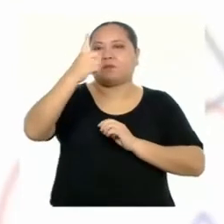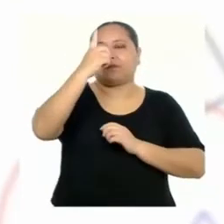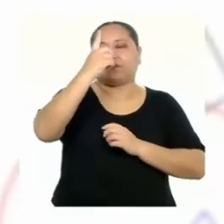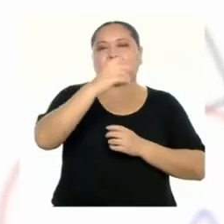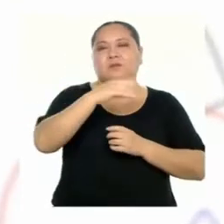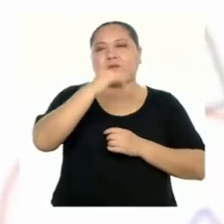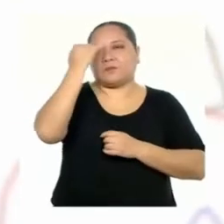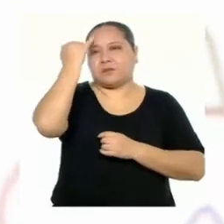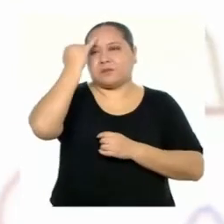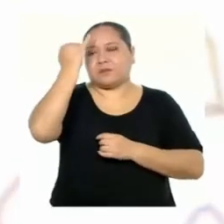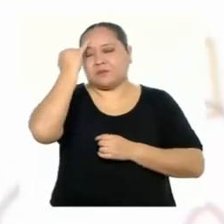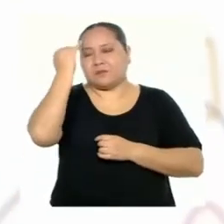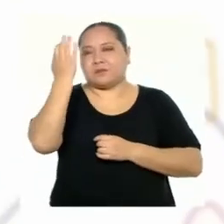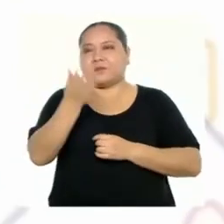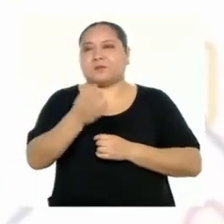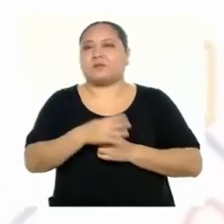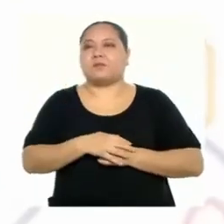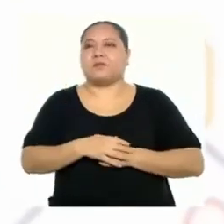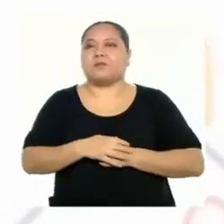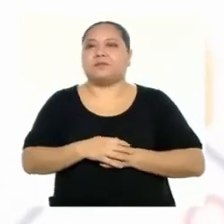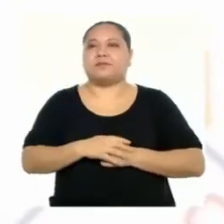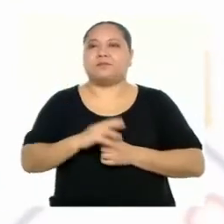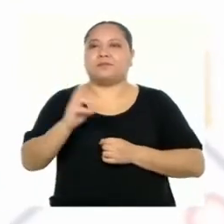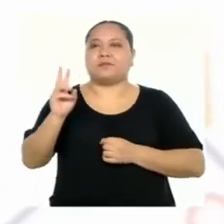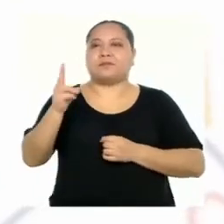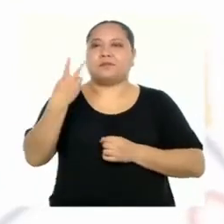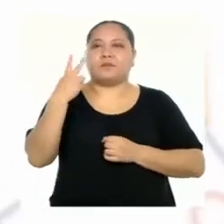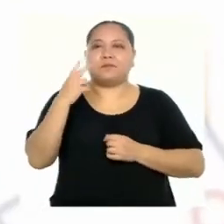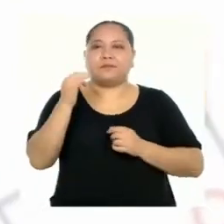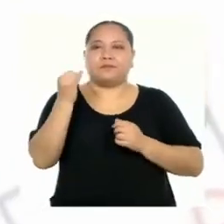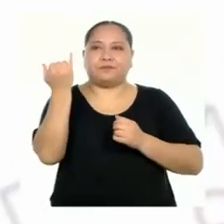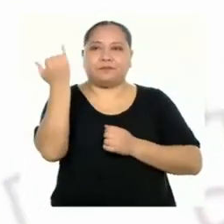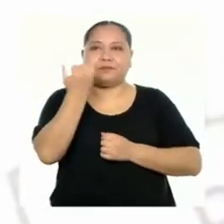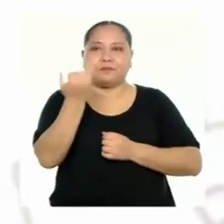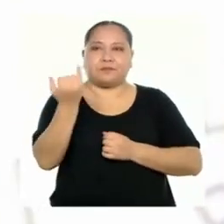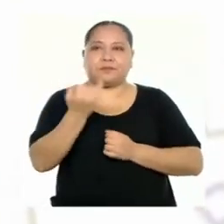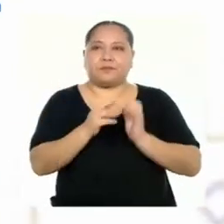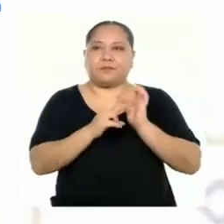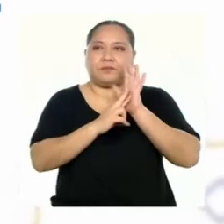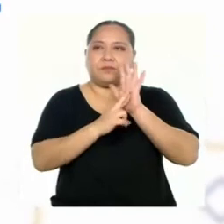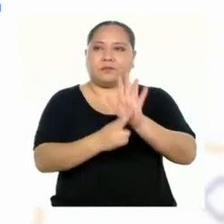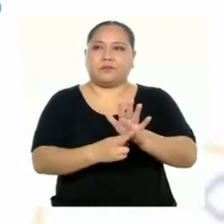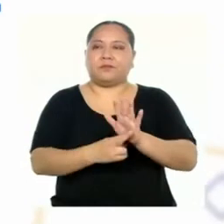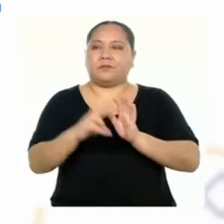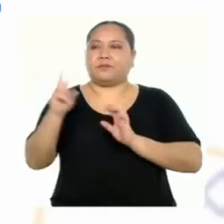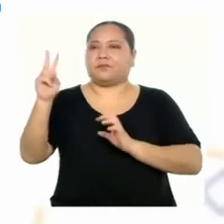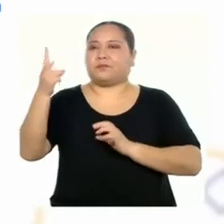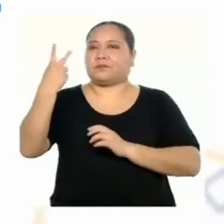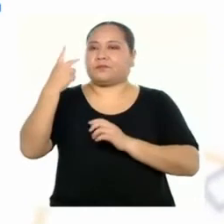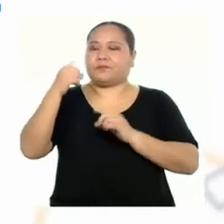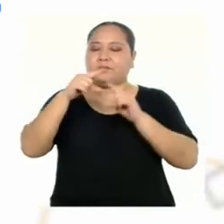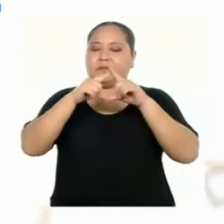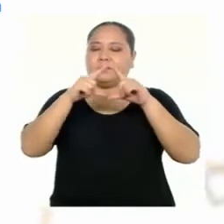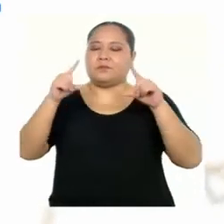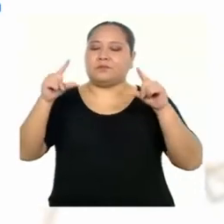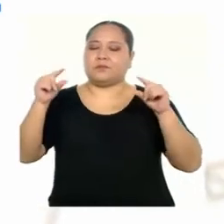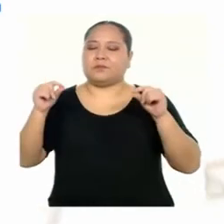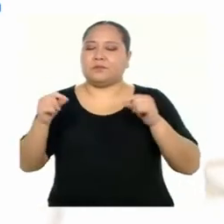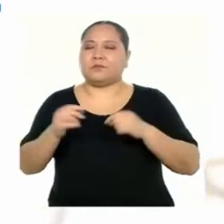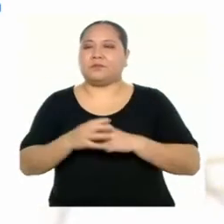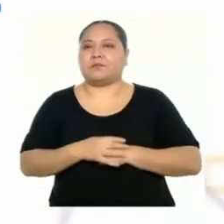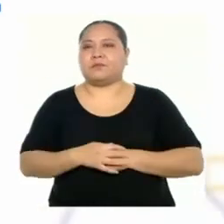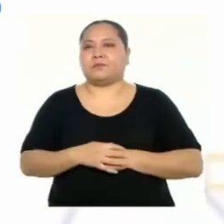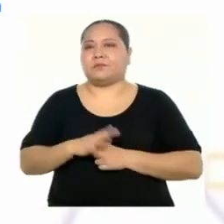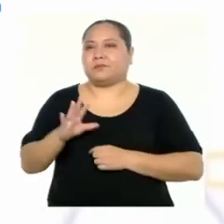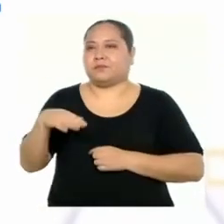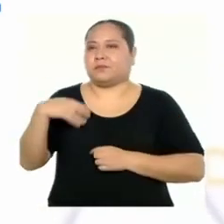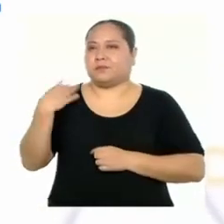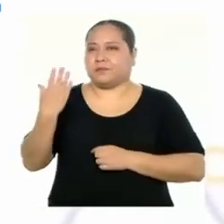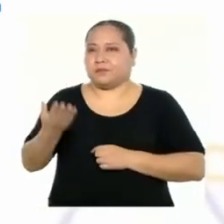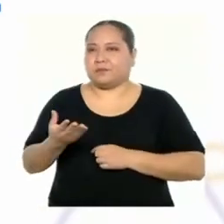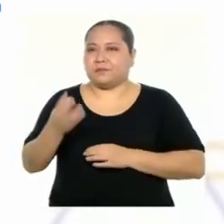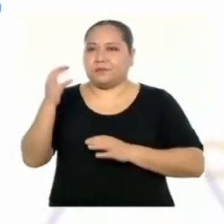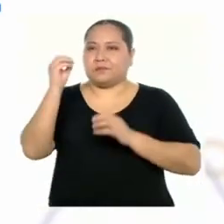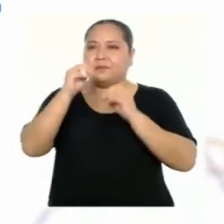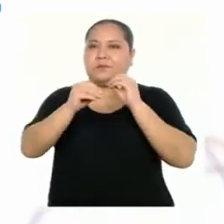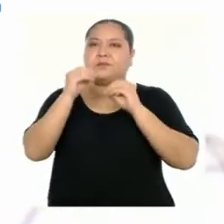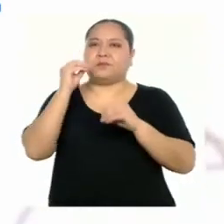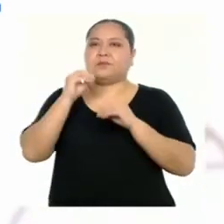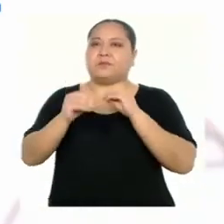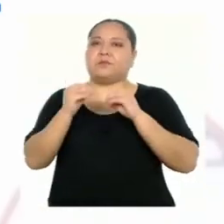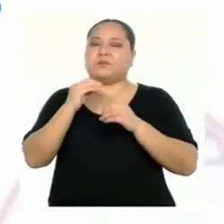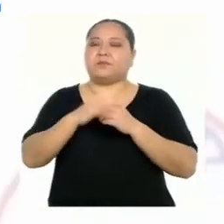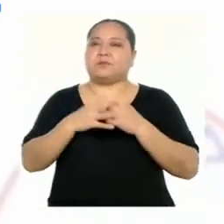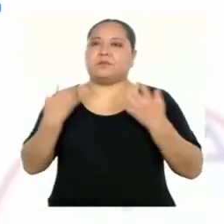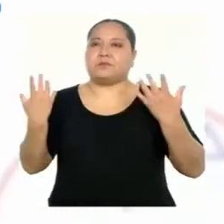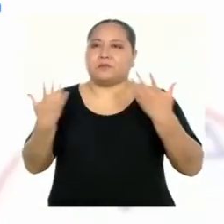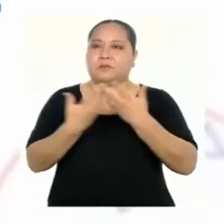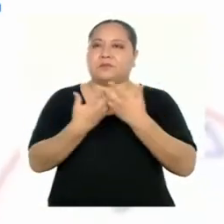condición de la situación. Y que el segundo dibujo representa la segunda condición. Luego, establecemos